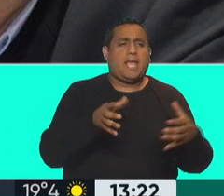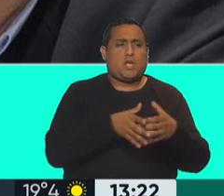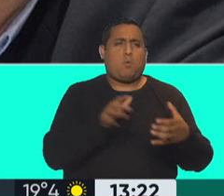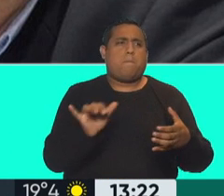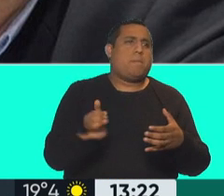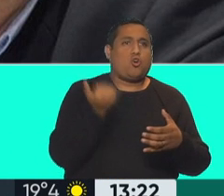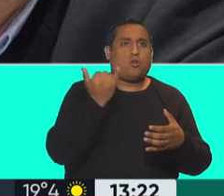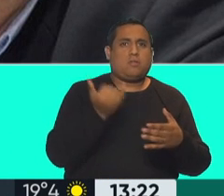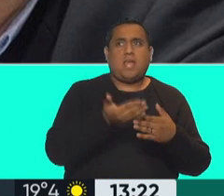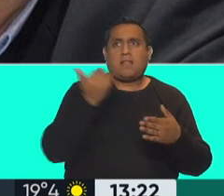de los últimos 50 años. Gracias.